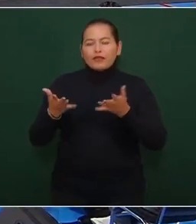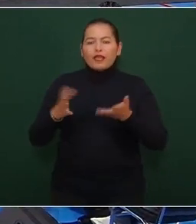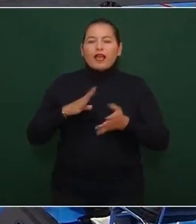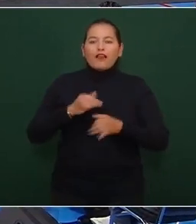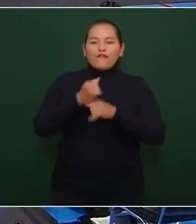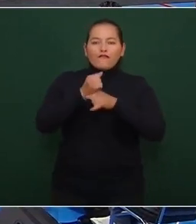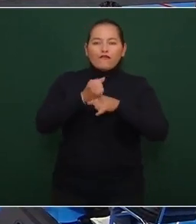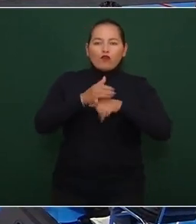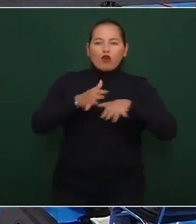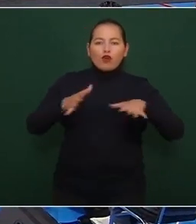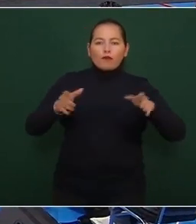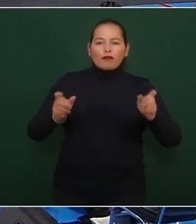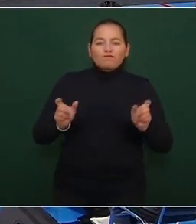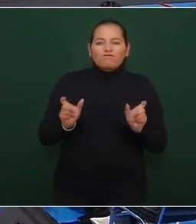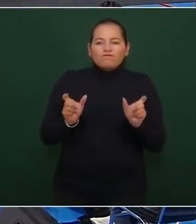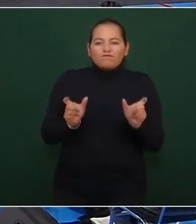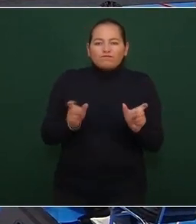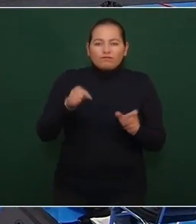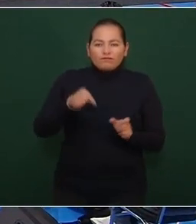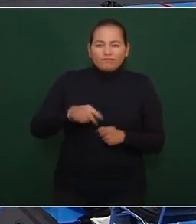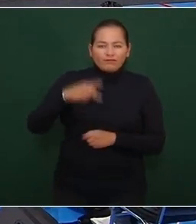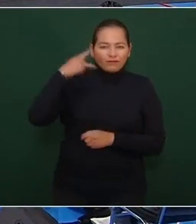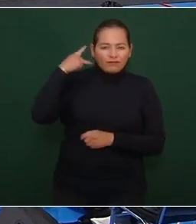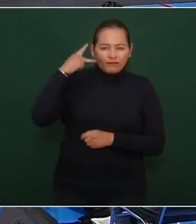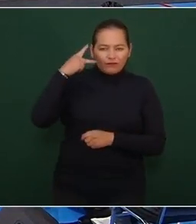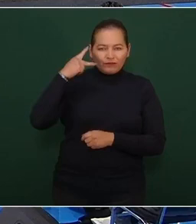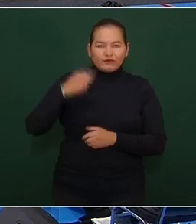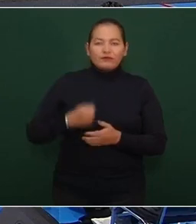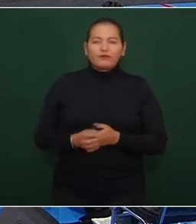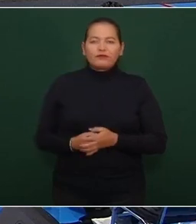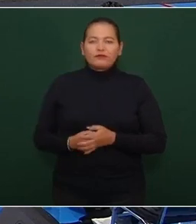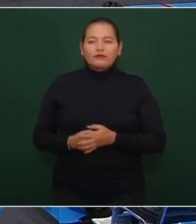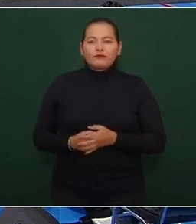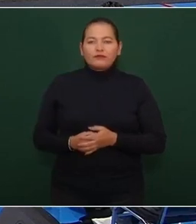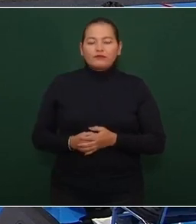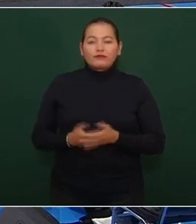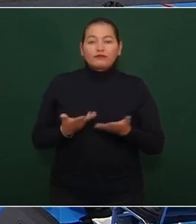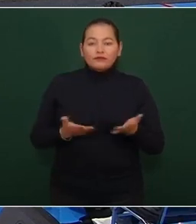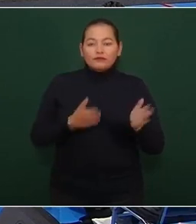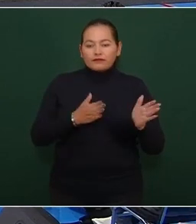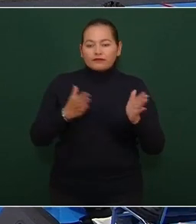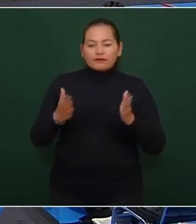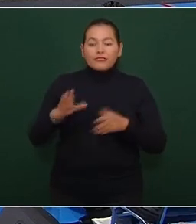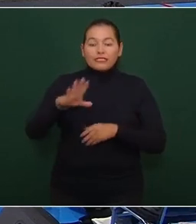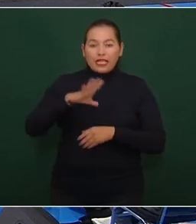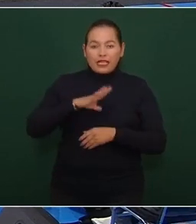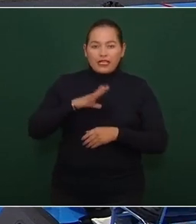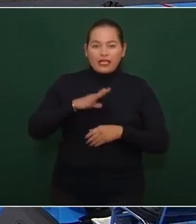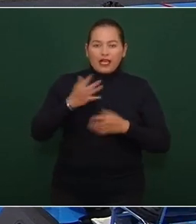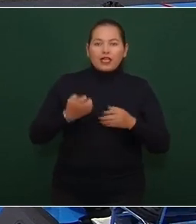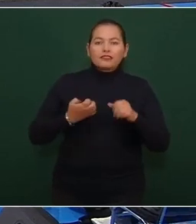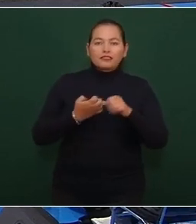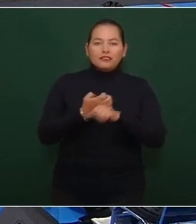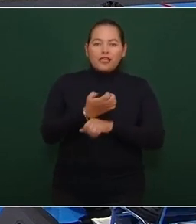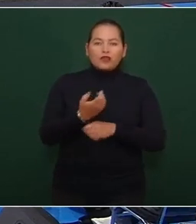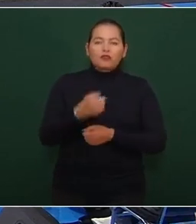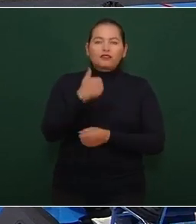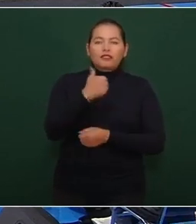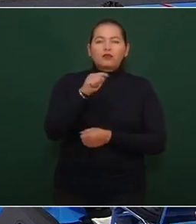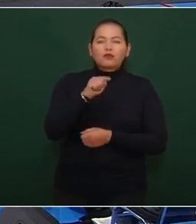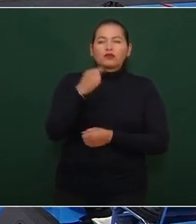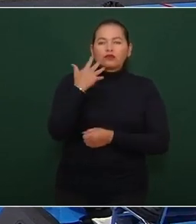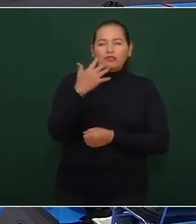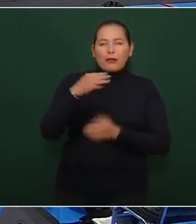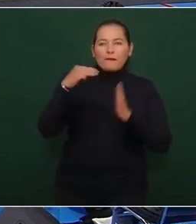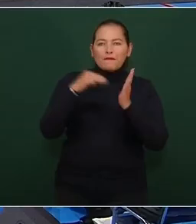seguridad del Estado de Puebla. Adelante, por favor. Aquí tenemos el Estado con 6.5 millones de